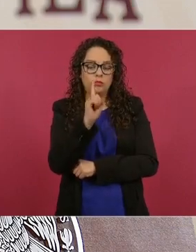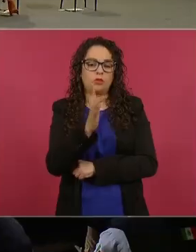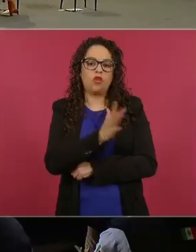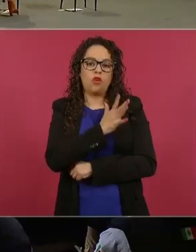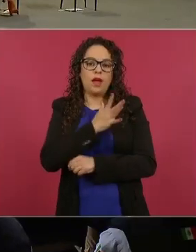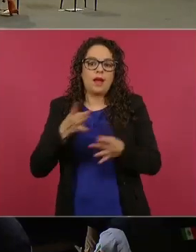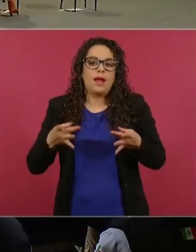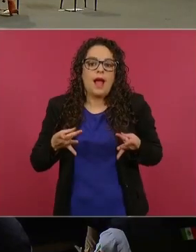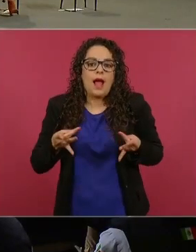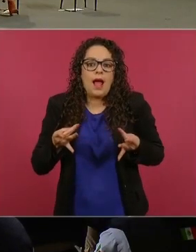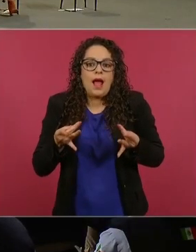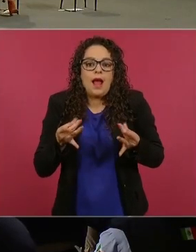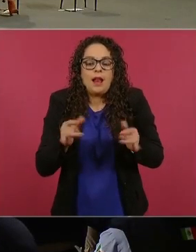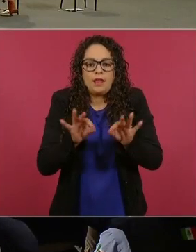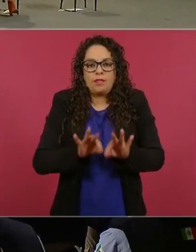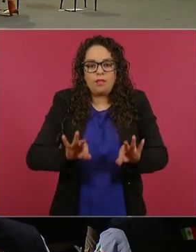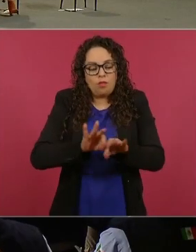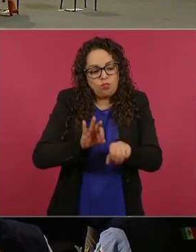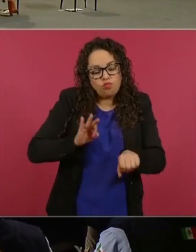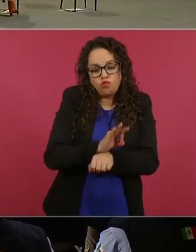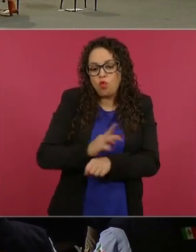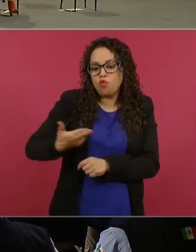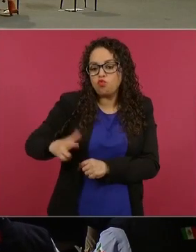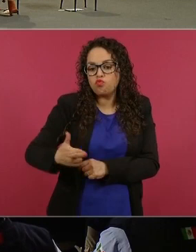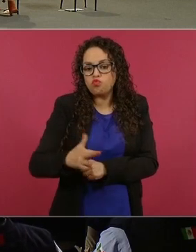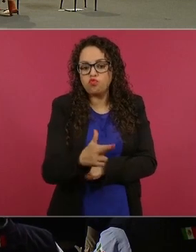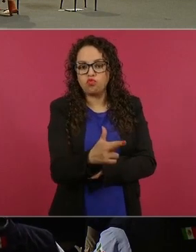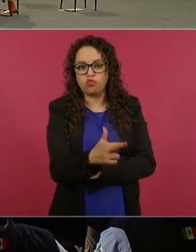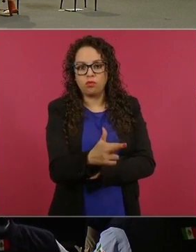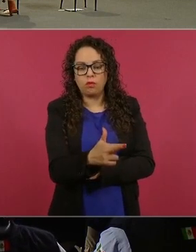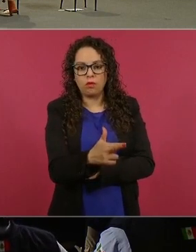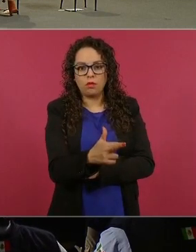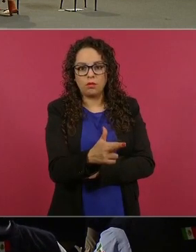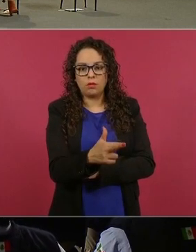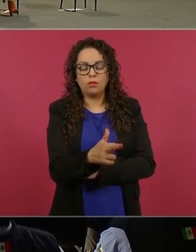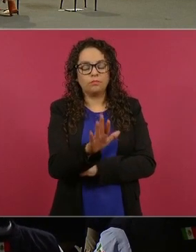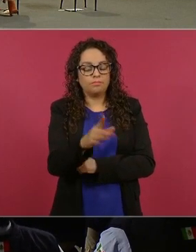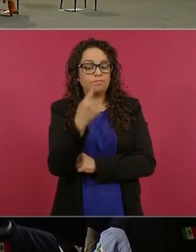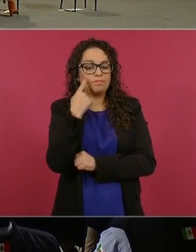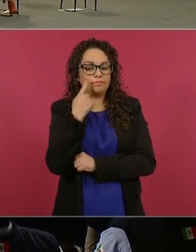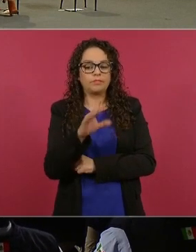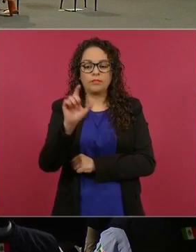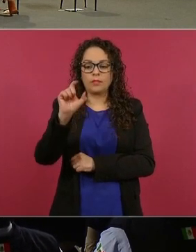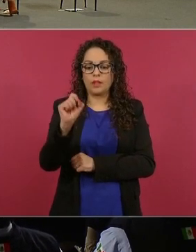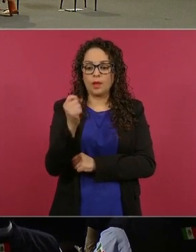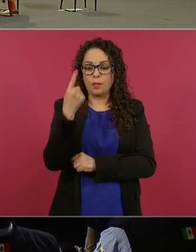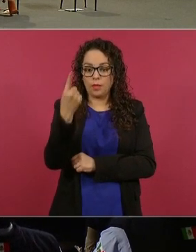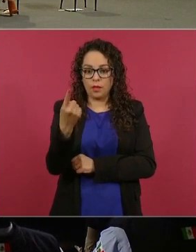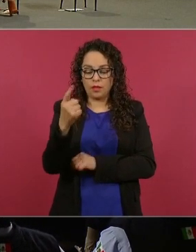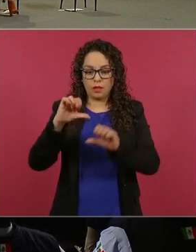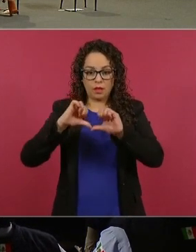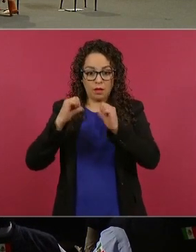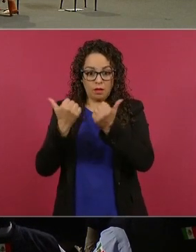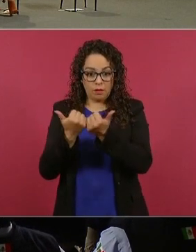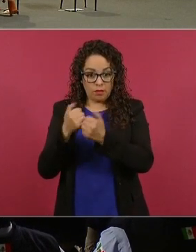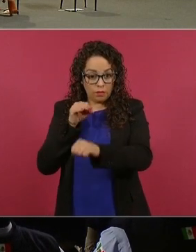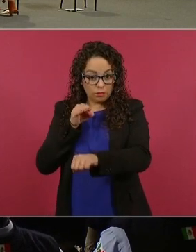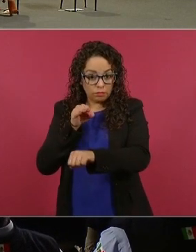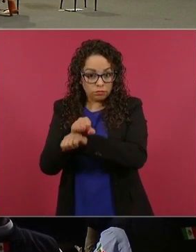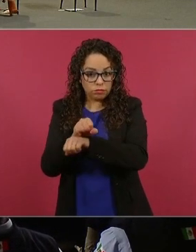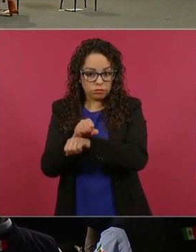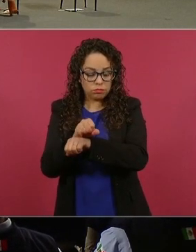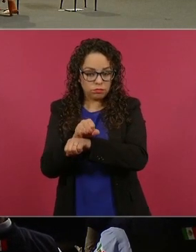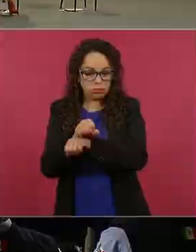del río. En este marco consideramos que podemos con las 21 áreas naturales protegidas, decretadas,